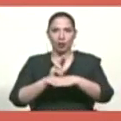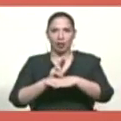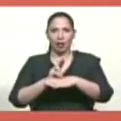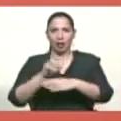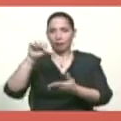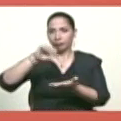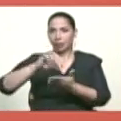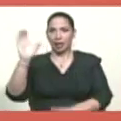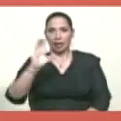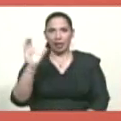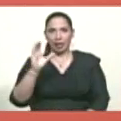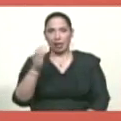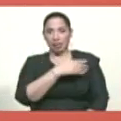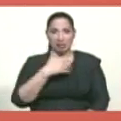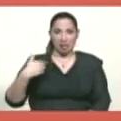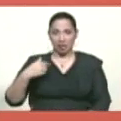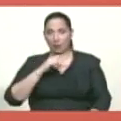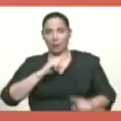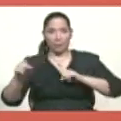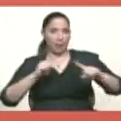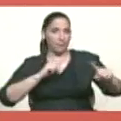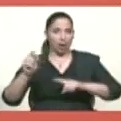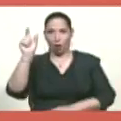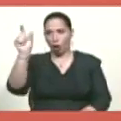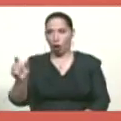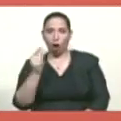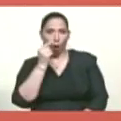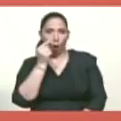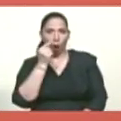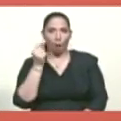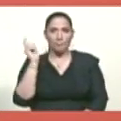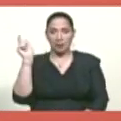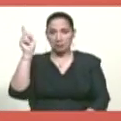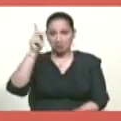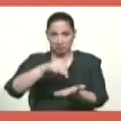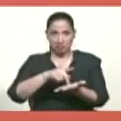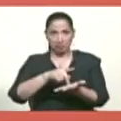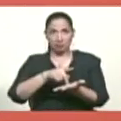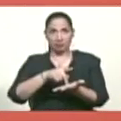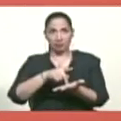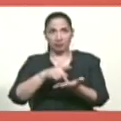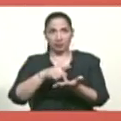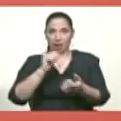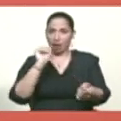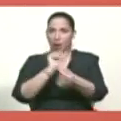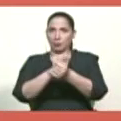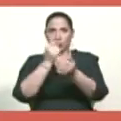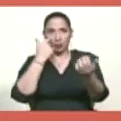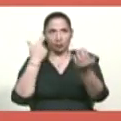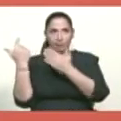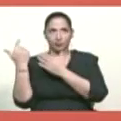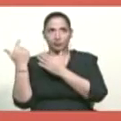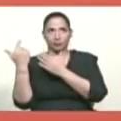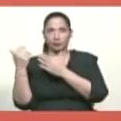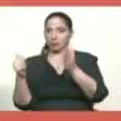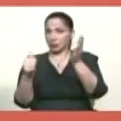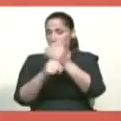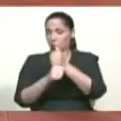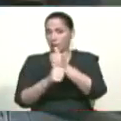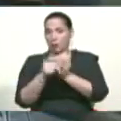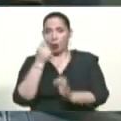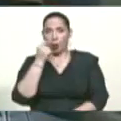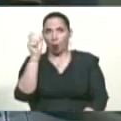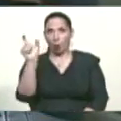Caracas y que lo iba a dirigir el señor García Palomo. Vinieron, cuando lo capturamos, les encontramos al señor García Palomo